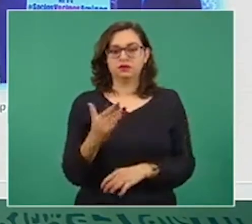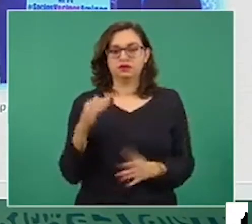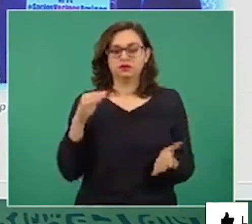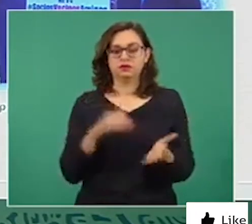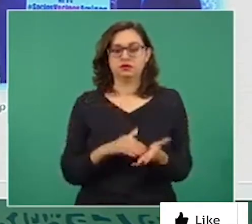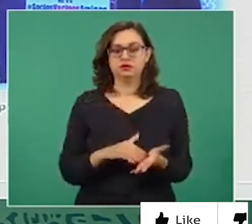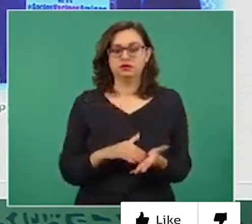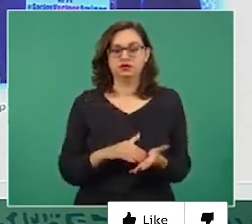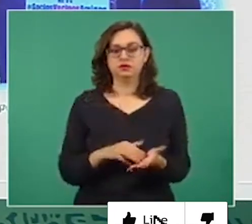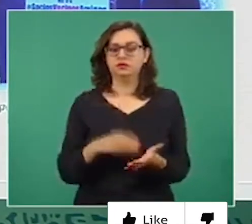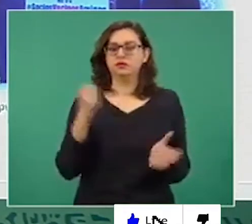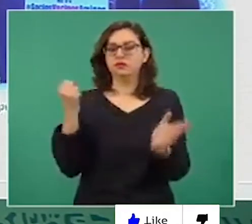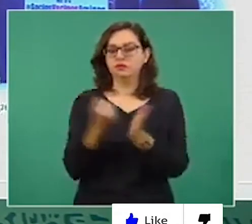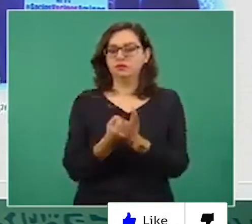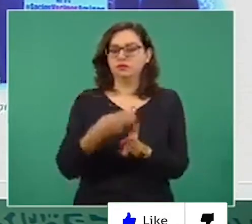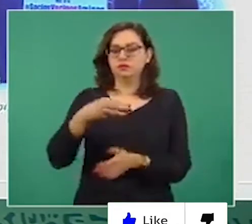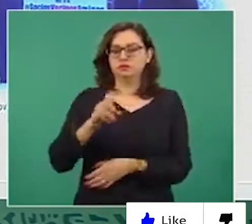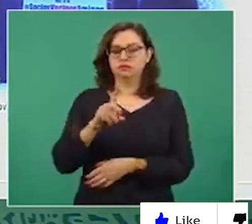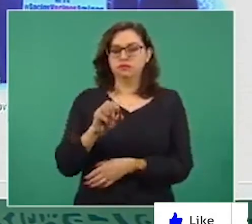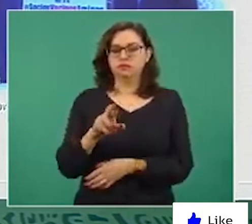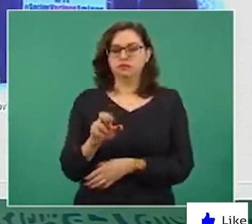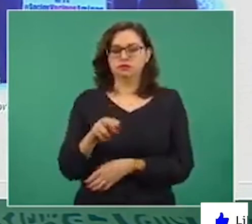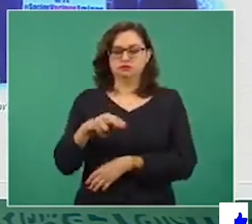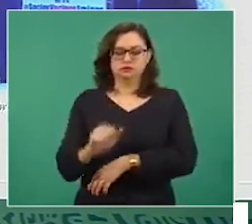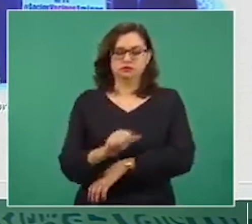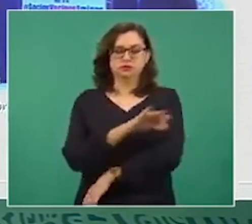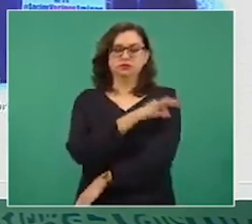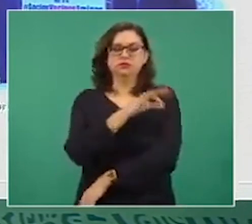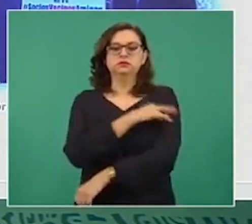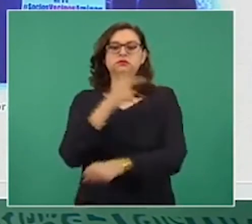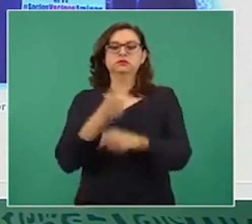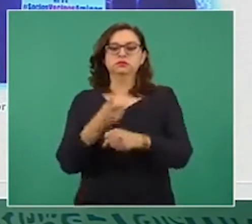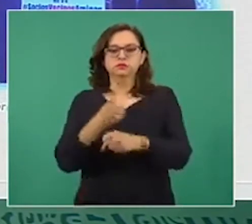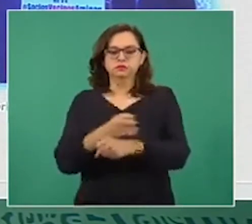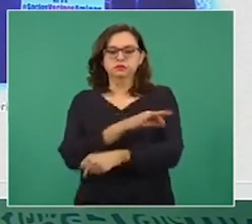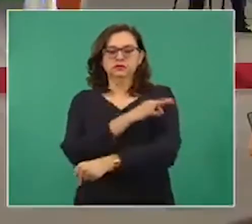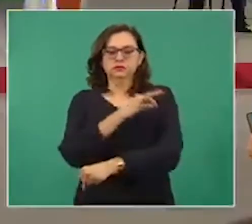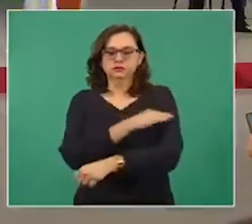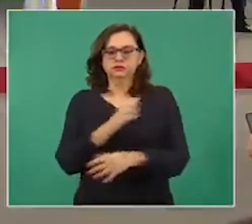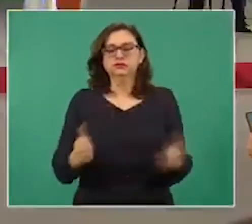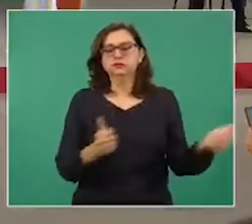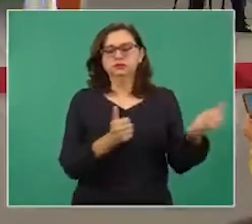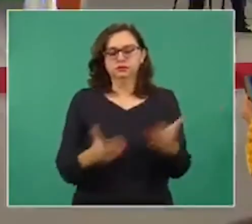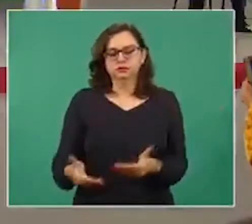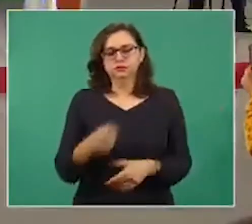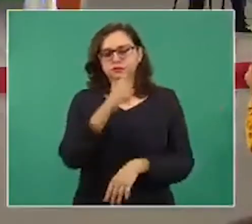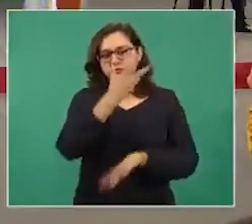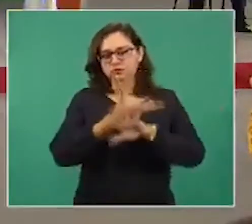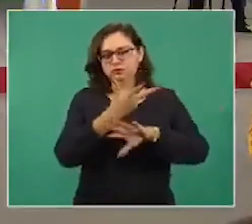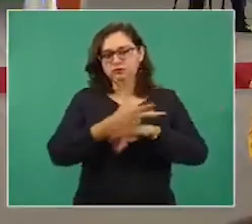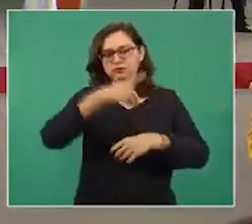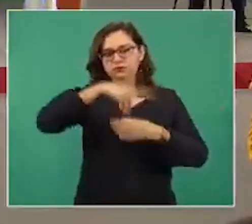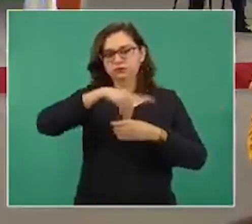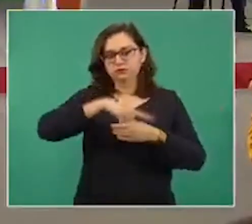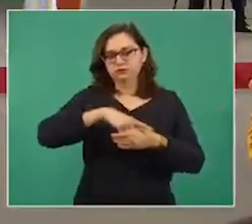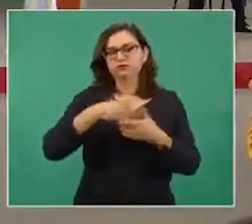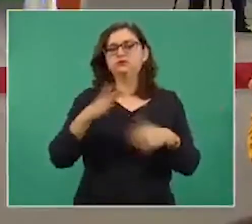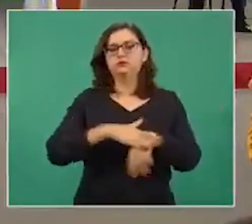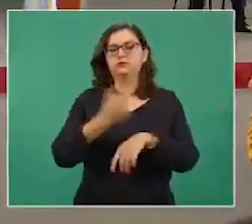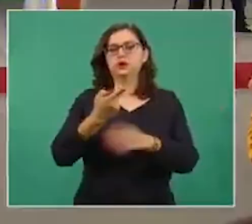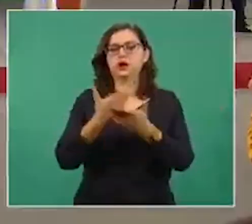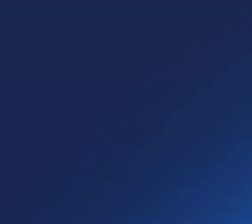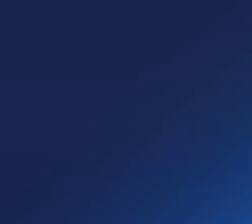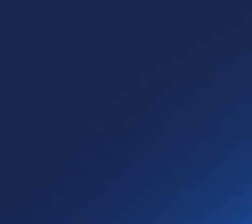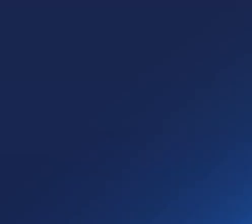dosis de la vacuna moderna, producto de la plática del presidente López Obrador, con la vicepresidenta Jarvis.